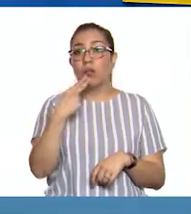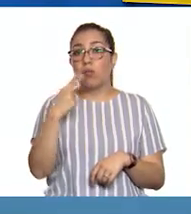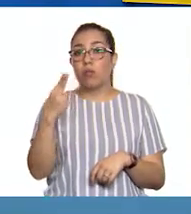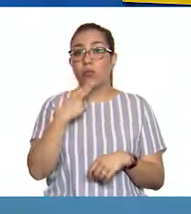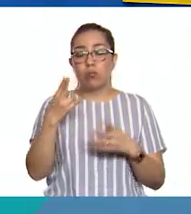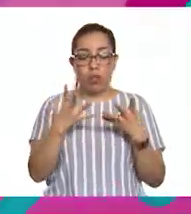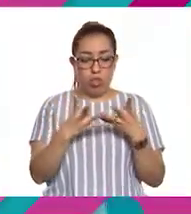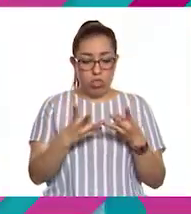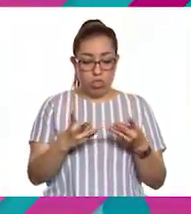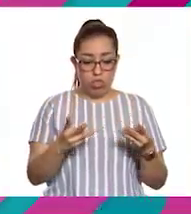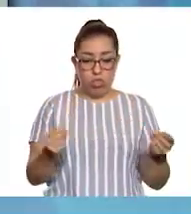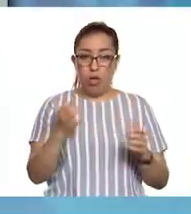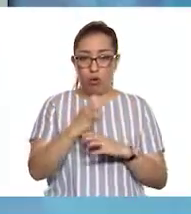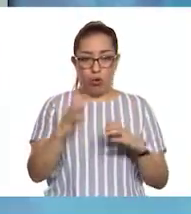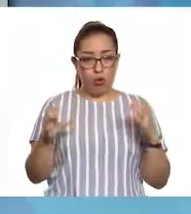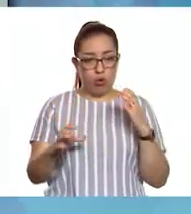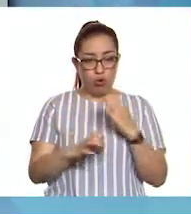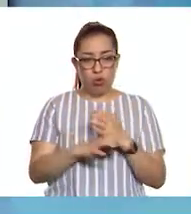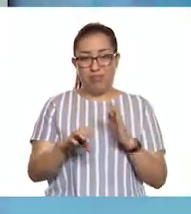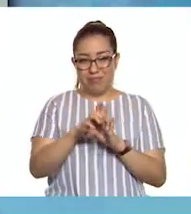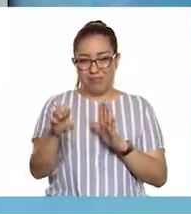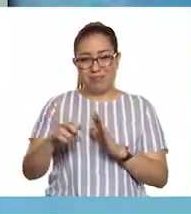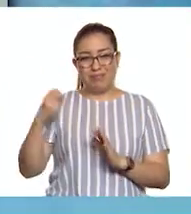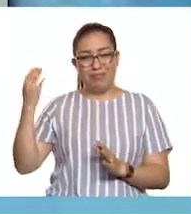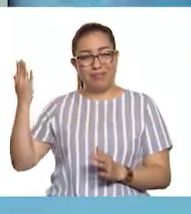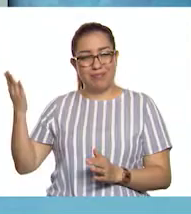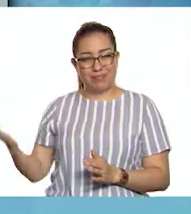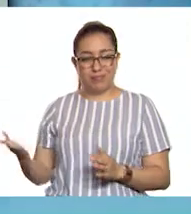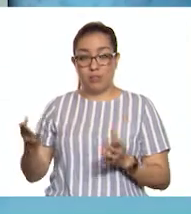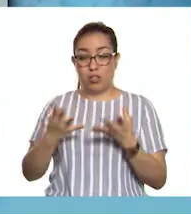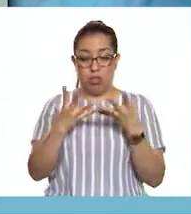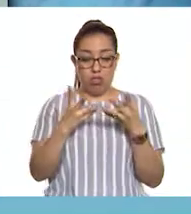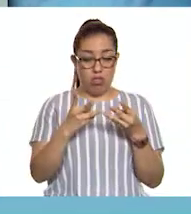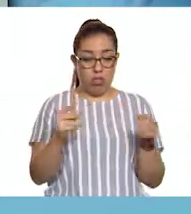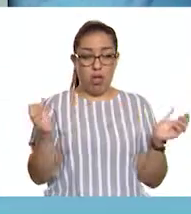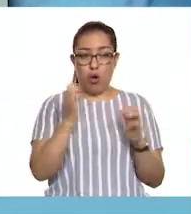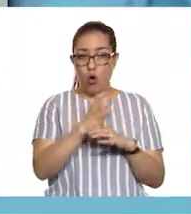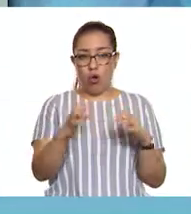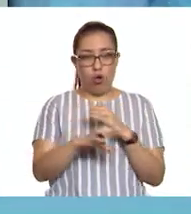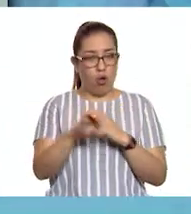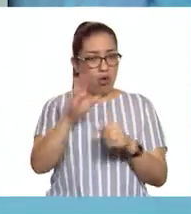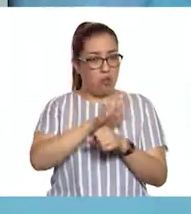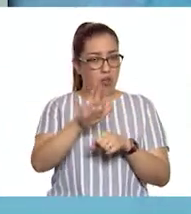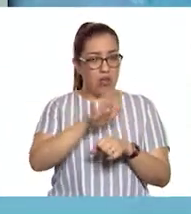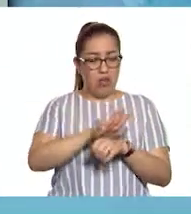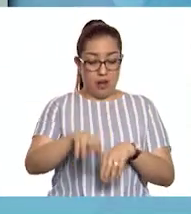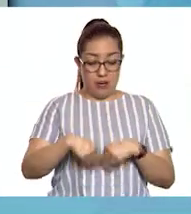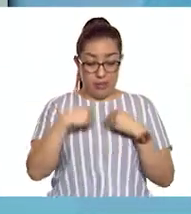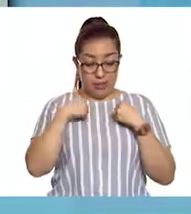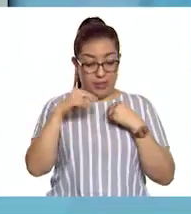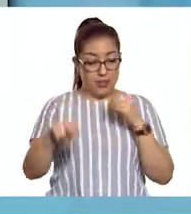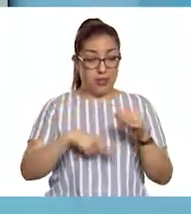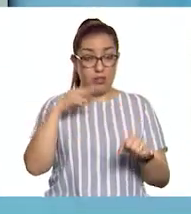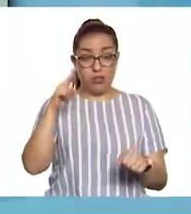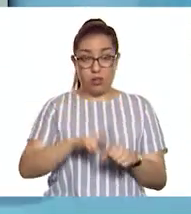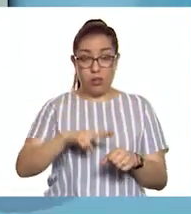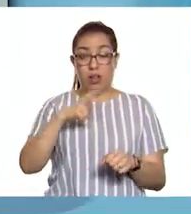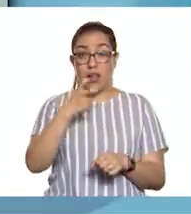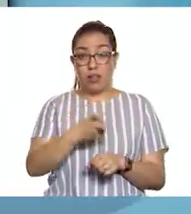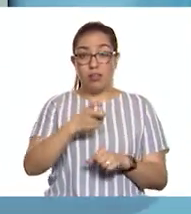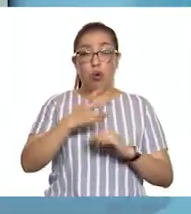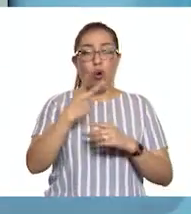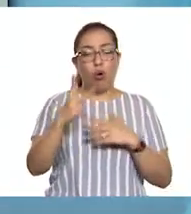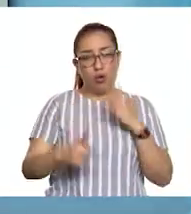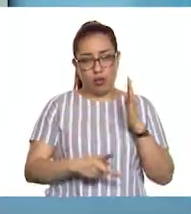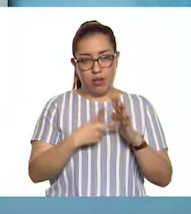Y al mismo tiempo permiten que los organismos que han cumplido su ciclo de vida en la naturaleza, sean reintegrados y sus